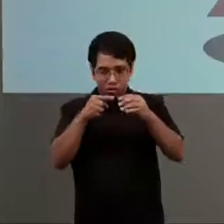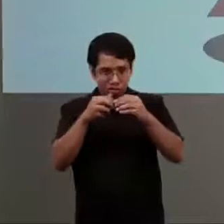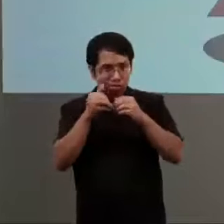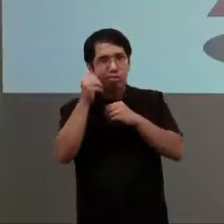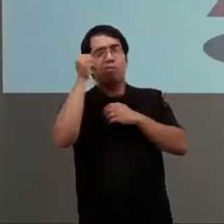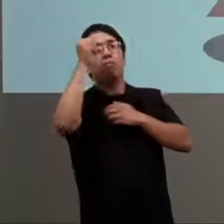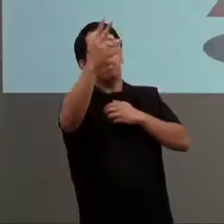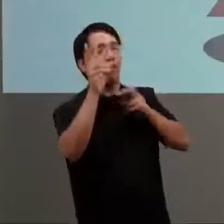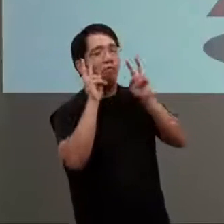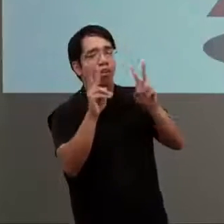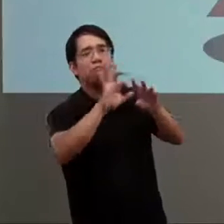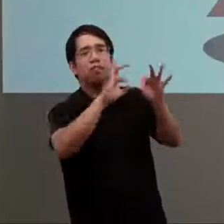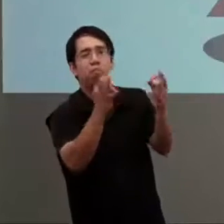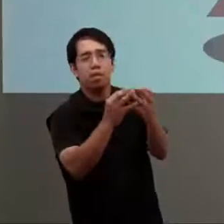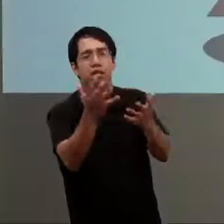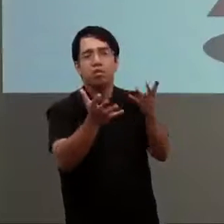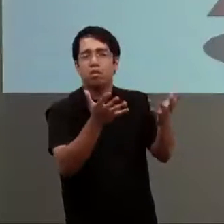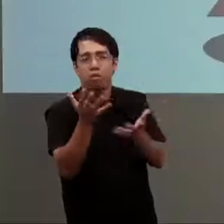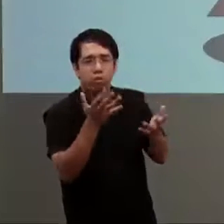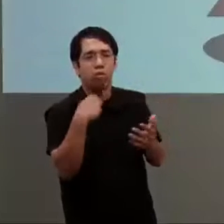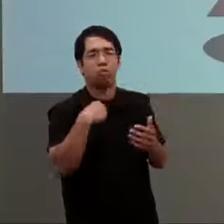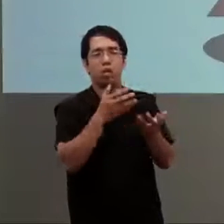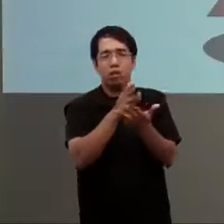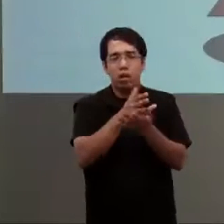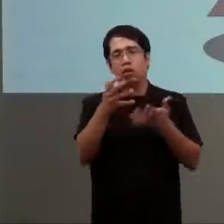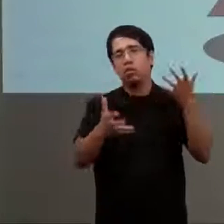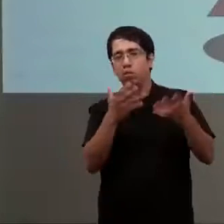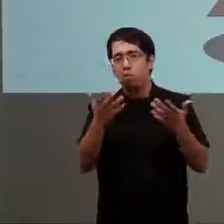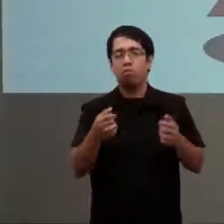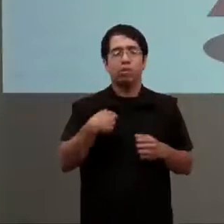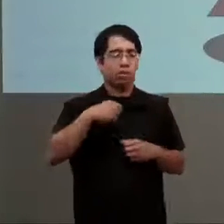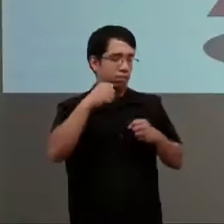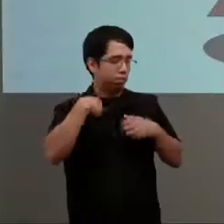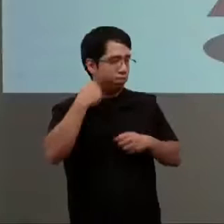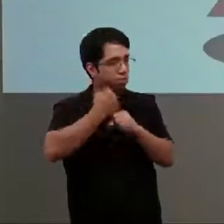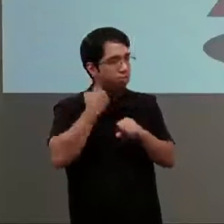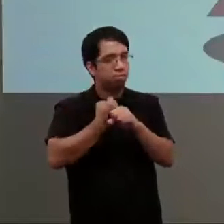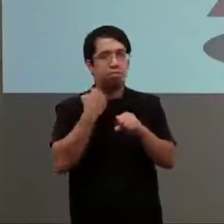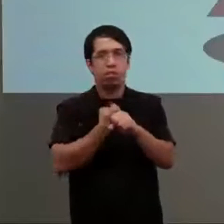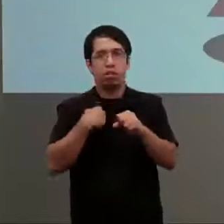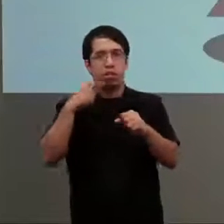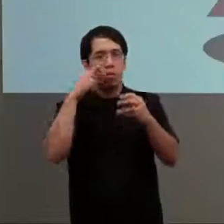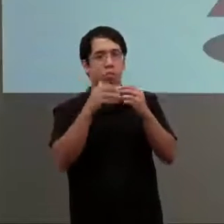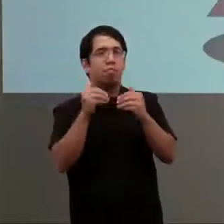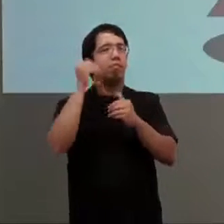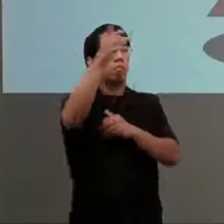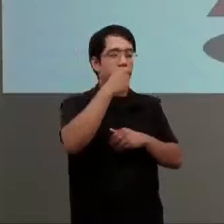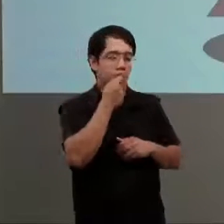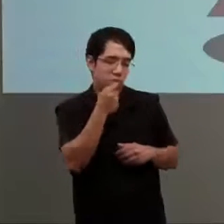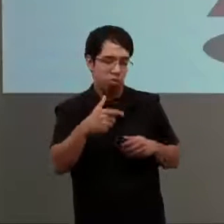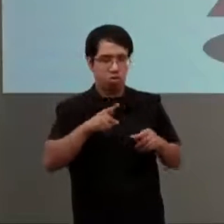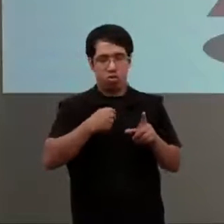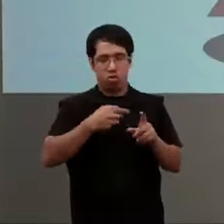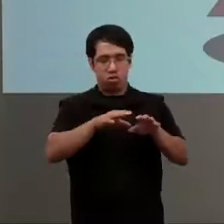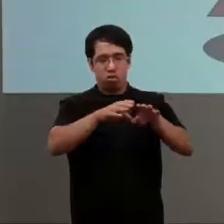rato que tiene que ver con la articulación desde un enfoque derecho esa mirada integral que va más allá de sesiones de